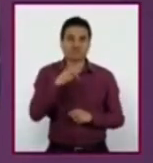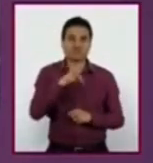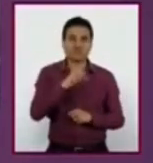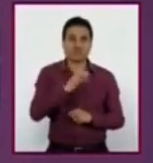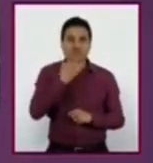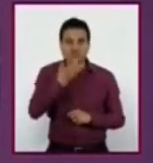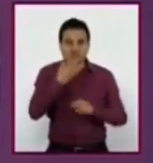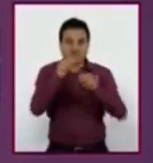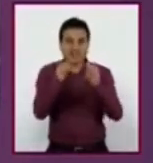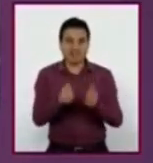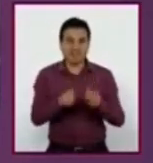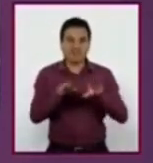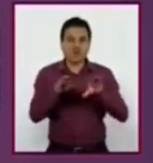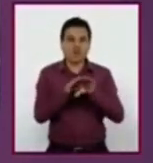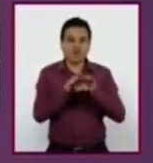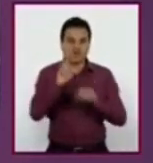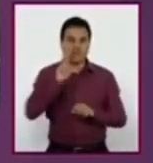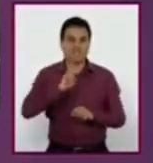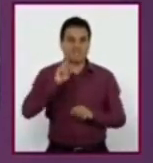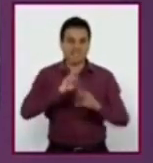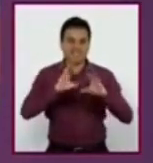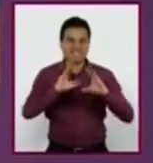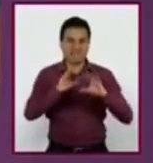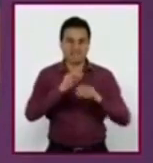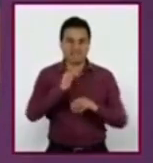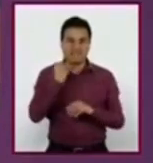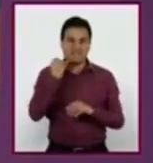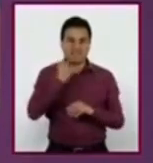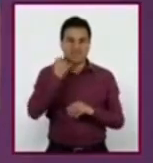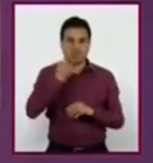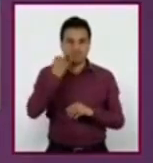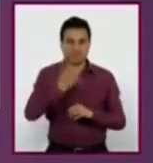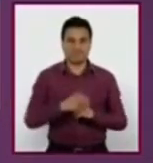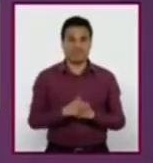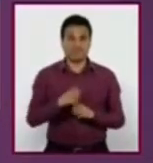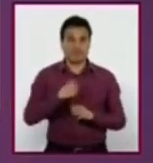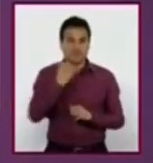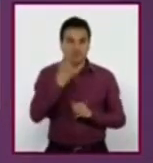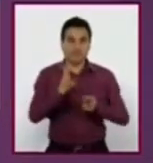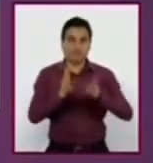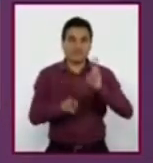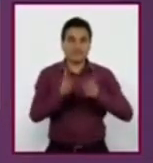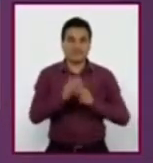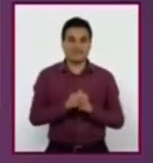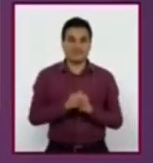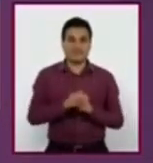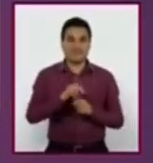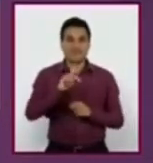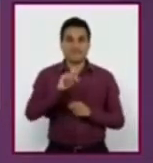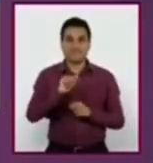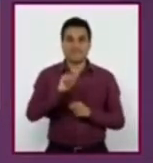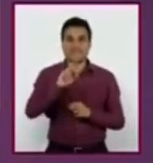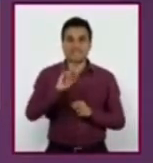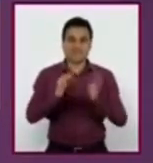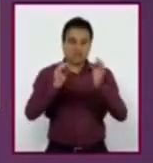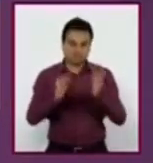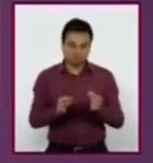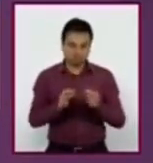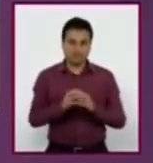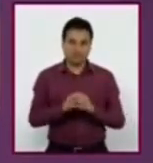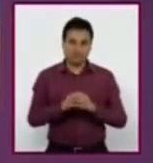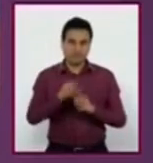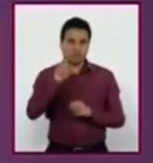arte. Le pediré que me enseñe algunas palabras en su lengua. Yo hablaré con Patricia, una alumna de la comunidad española en México.